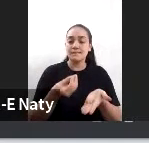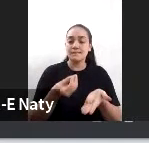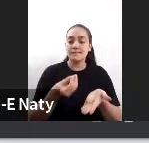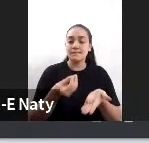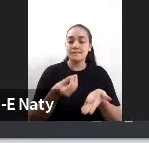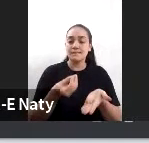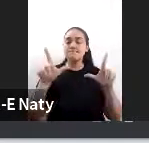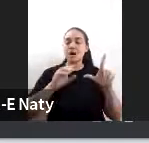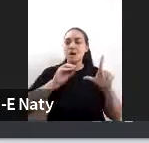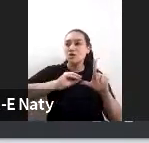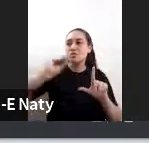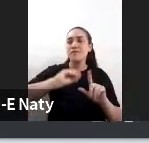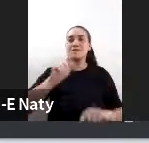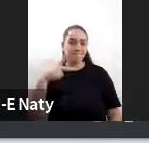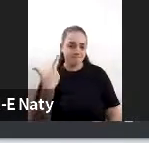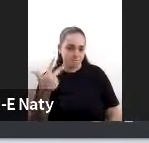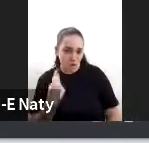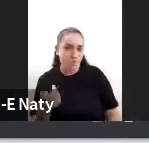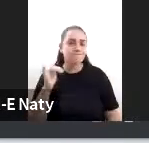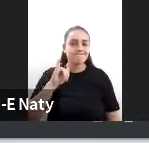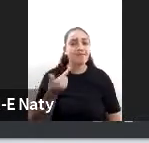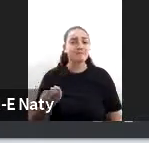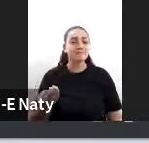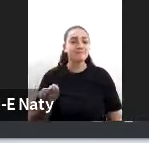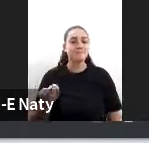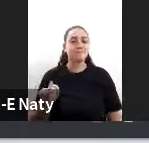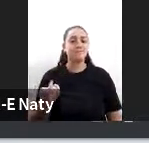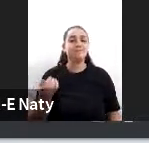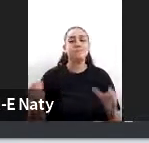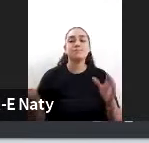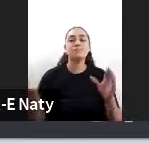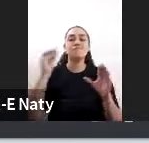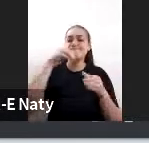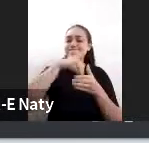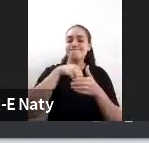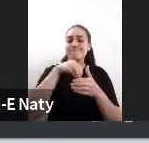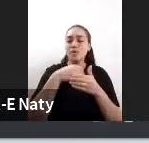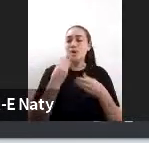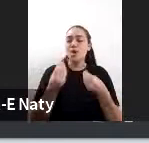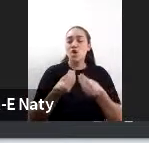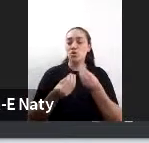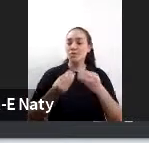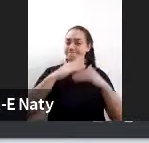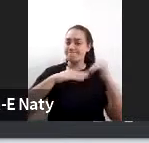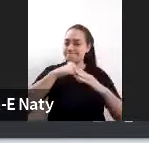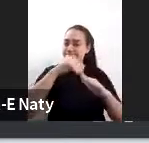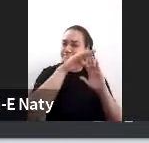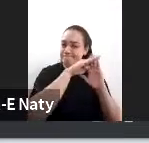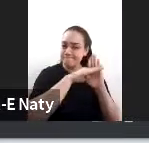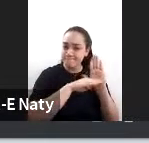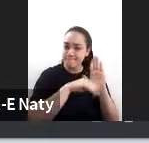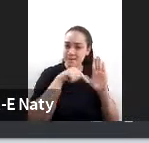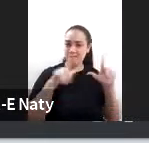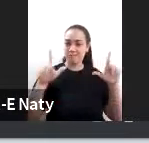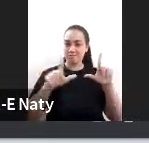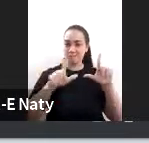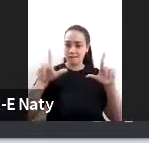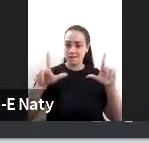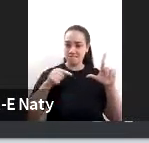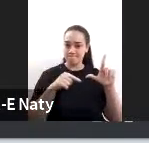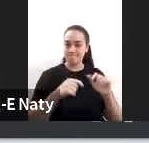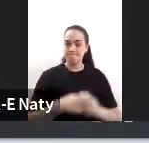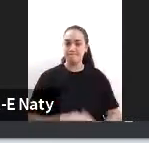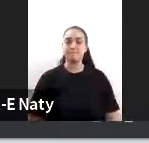no qué canales se montan o cómo está constituida esa grilla de televisión para eso digamos está